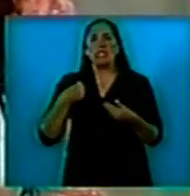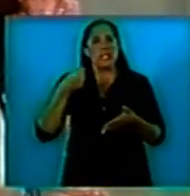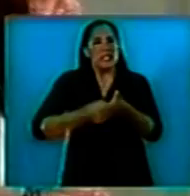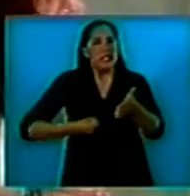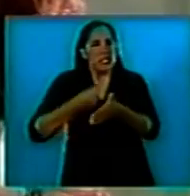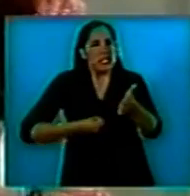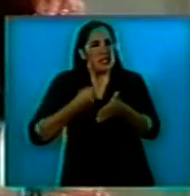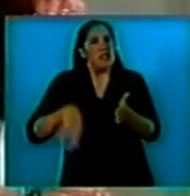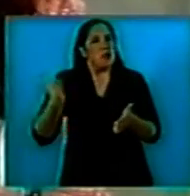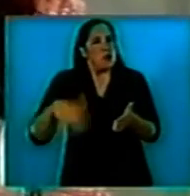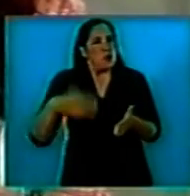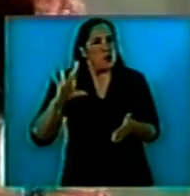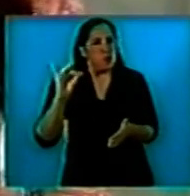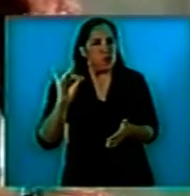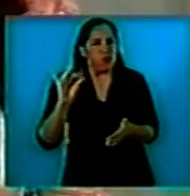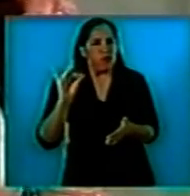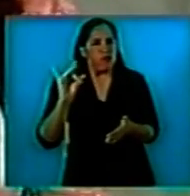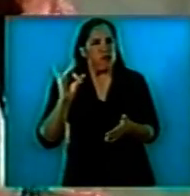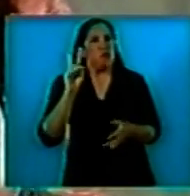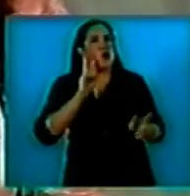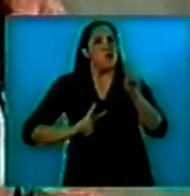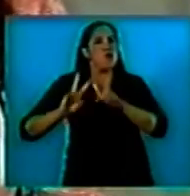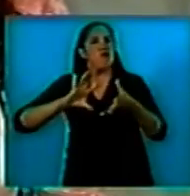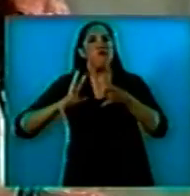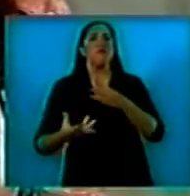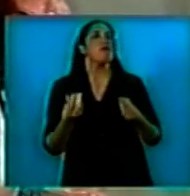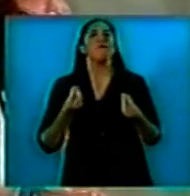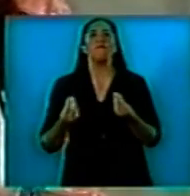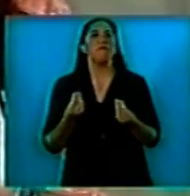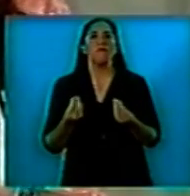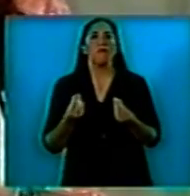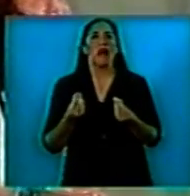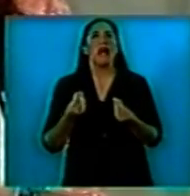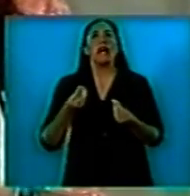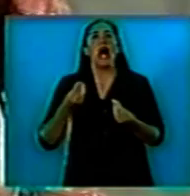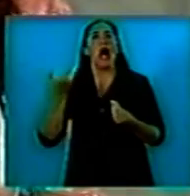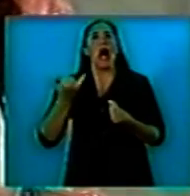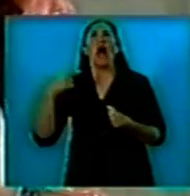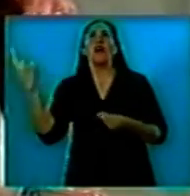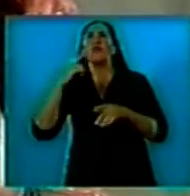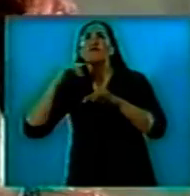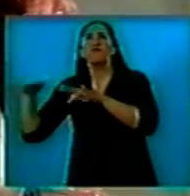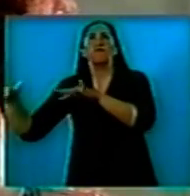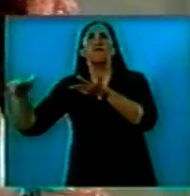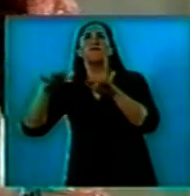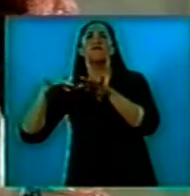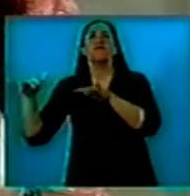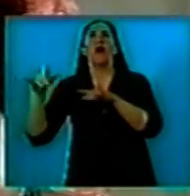tarea de remontar todas las expectativas que se habían